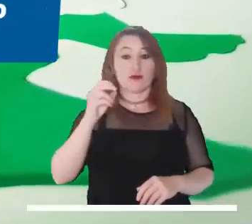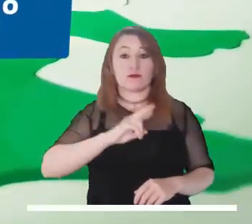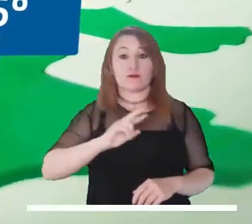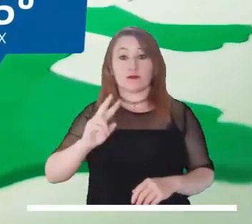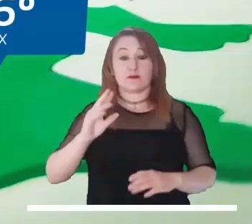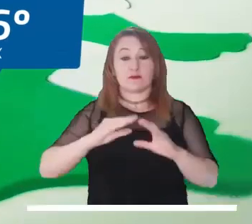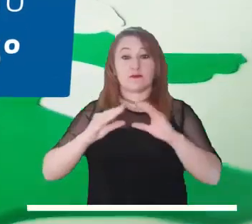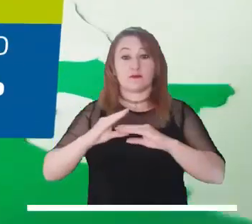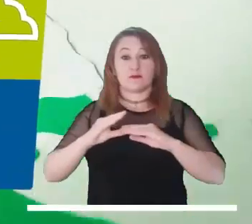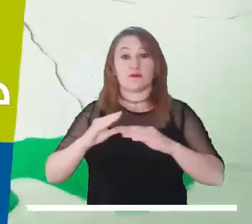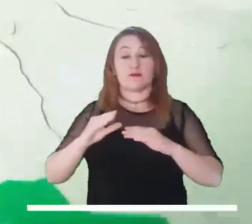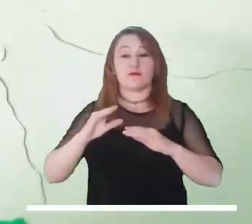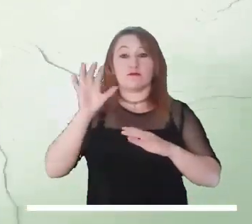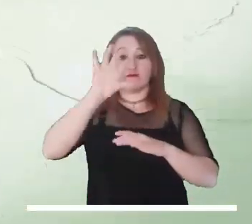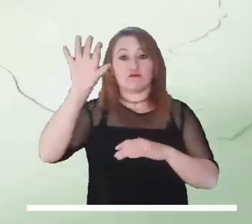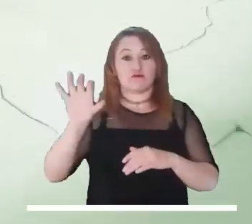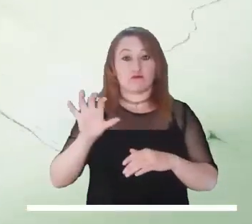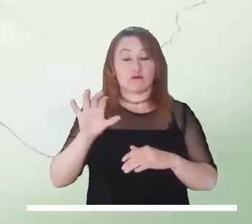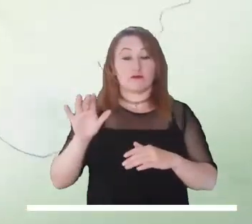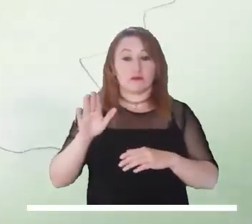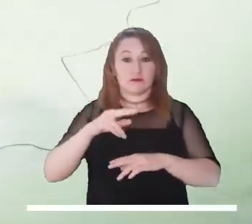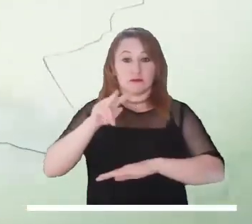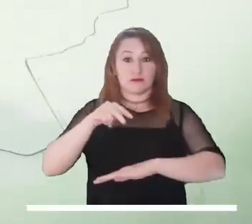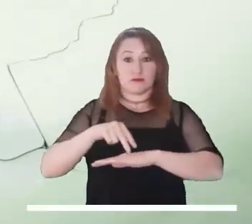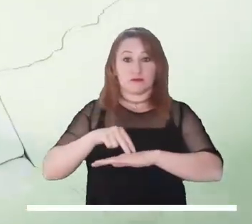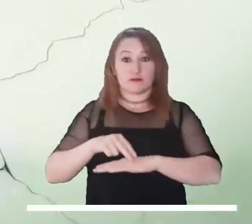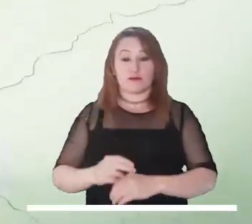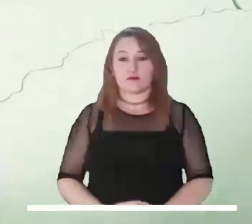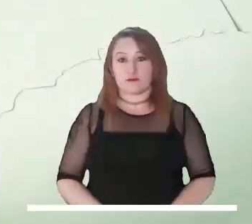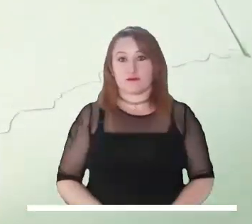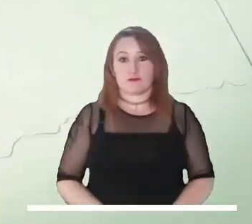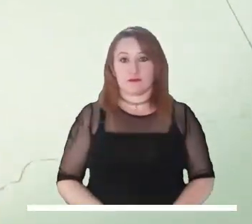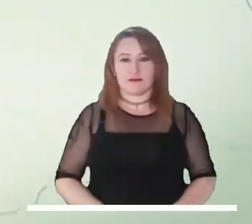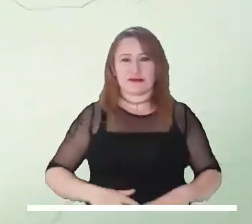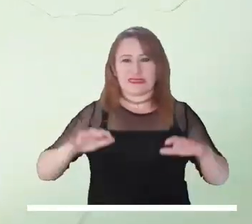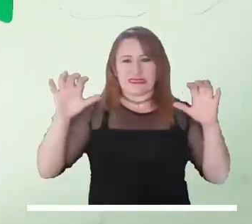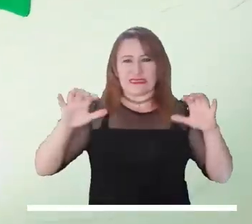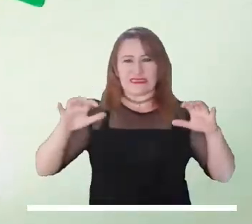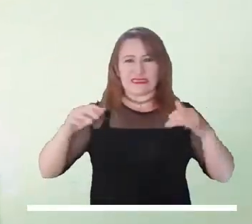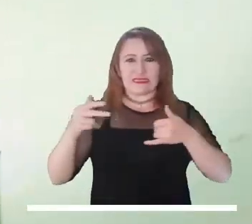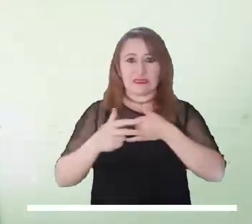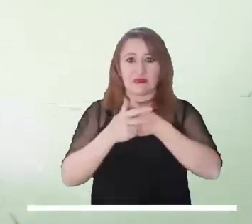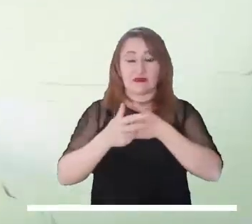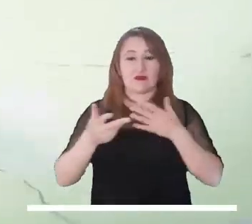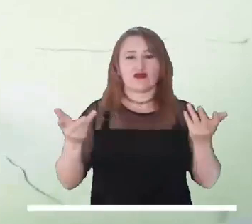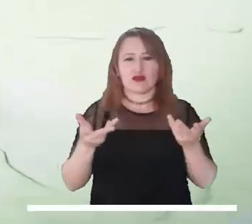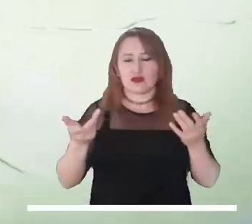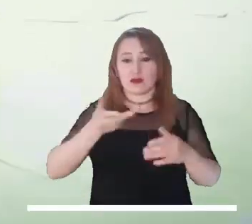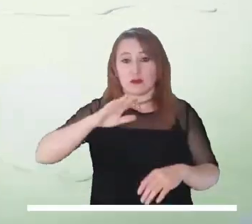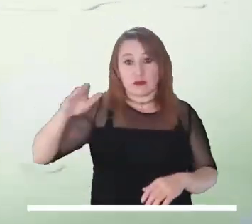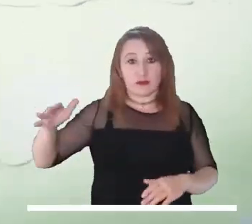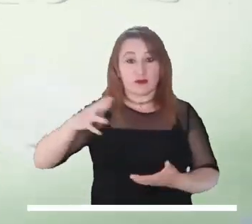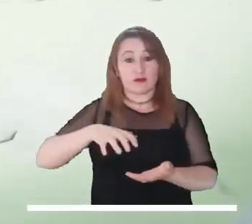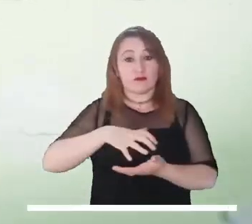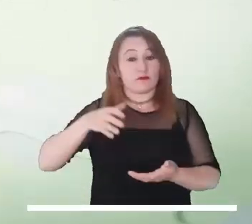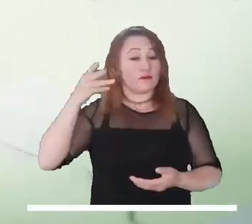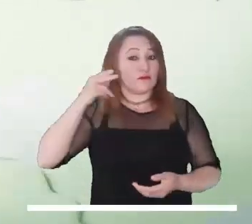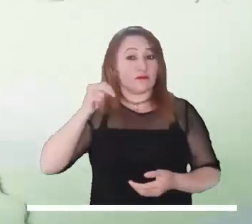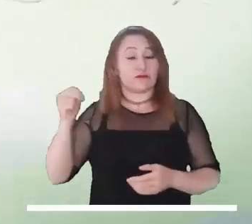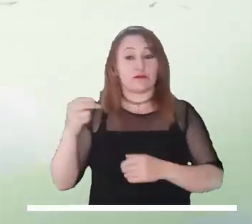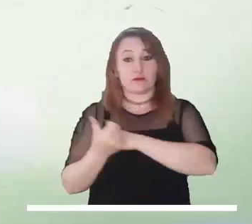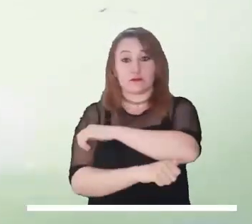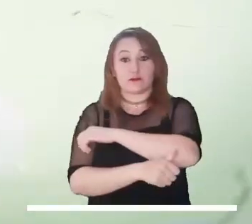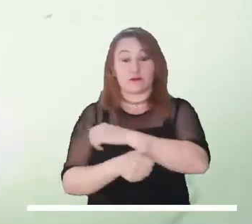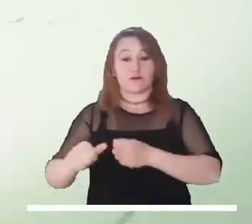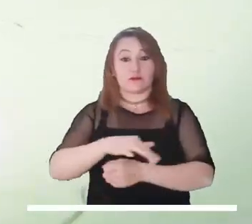precipitaciones en el sur de Chocó, norte de Valle del Cauca, Cauca y sectores de Nariño. Las lluvias de los Andes se concentrarían en